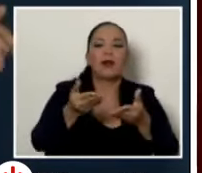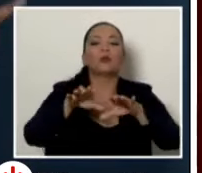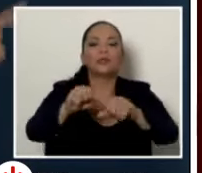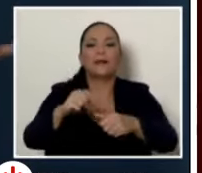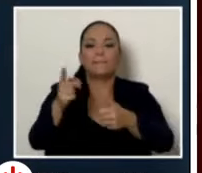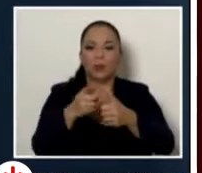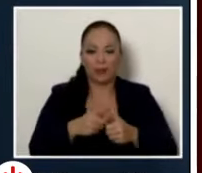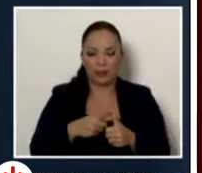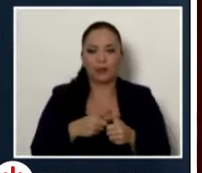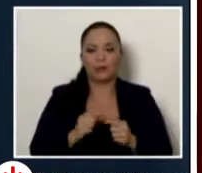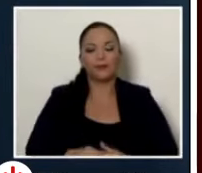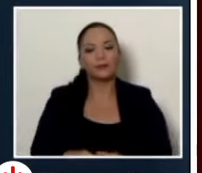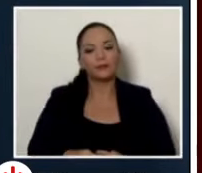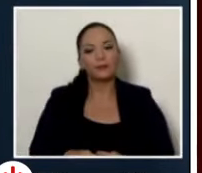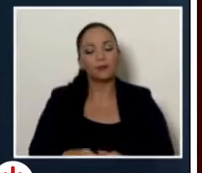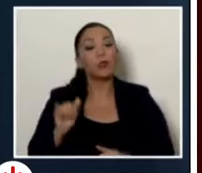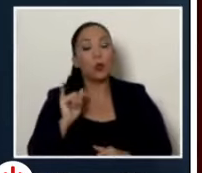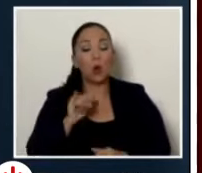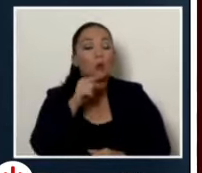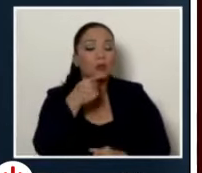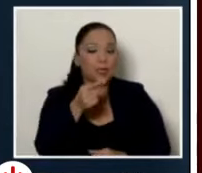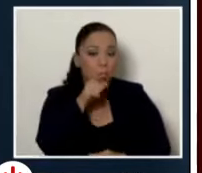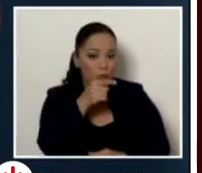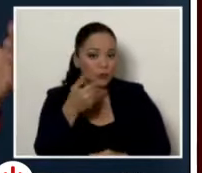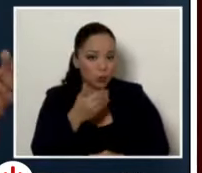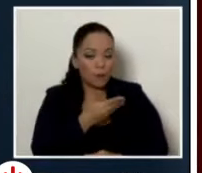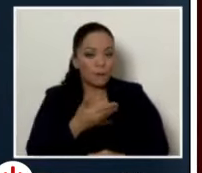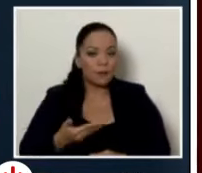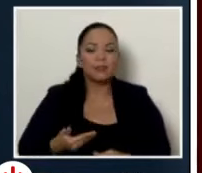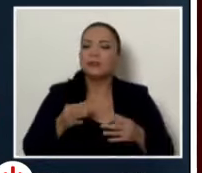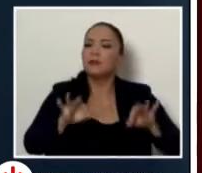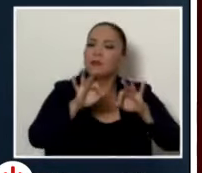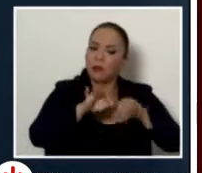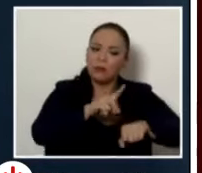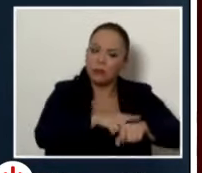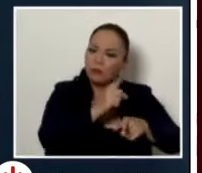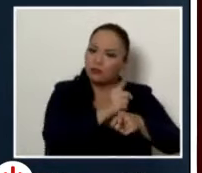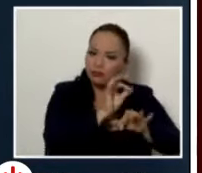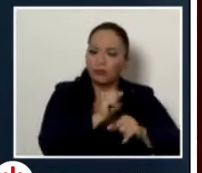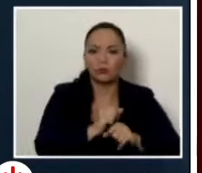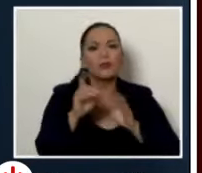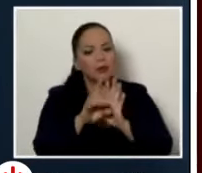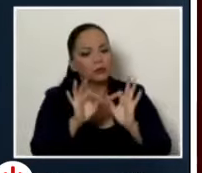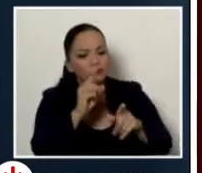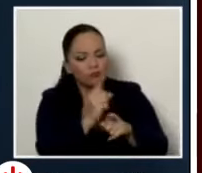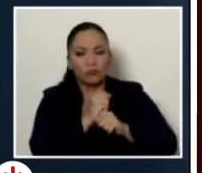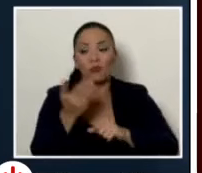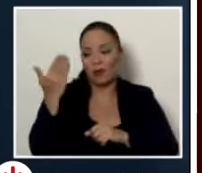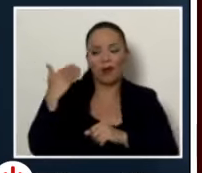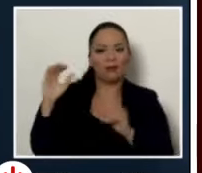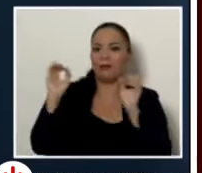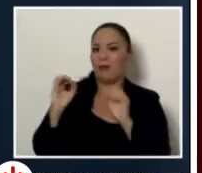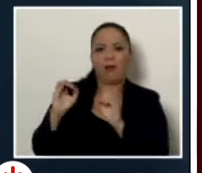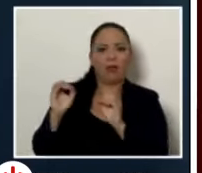Entonces, aquel principio, como usted bien lo decía, señor presidente, de primero en tiempo y primero en derecho, se agotó con este nuevo modelo. Porque le